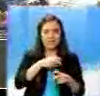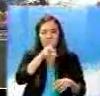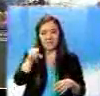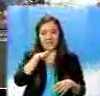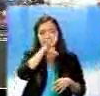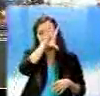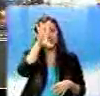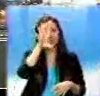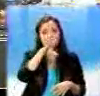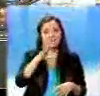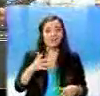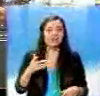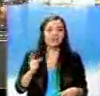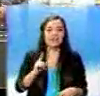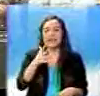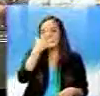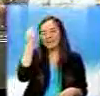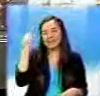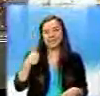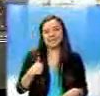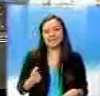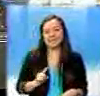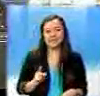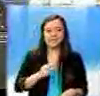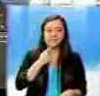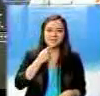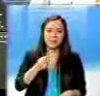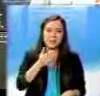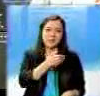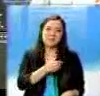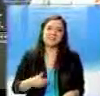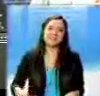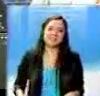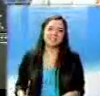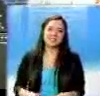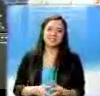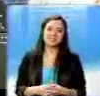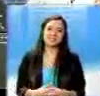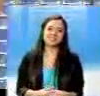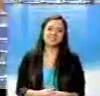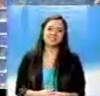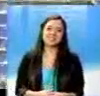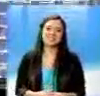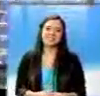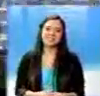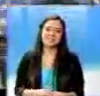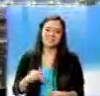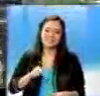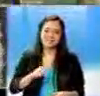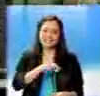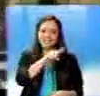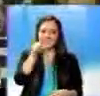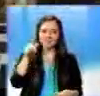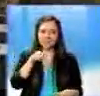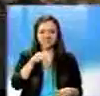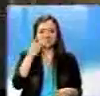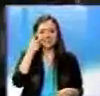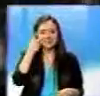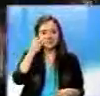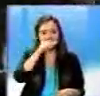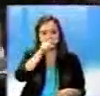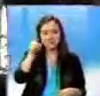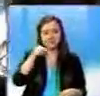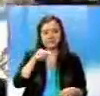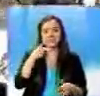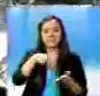Si a la guitarra le tocas las cuerdas, te vibrará el diapasón. Si a la mujer le tocan las piernas,